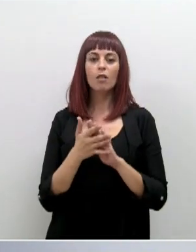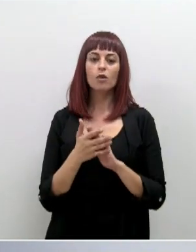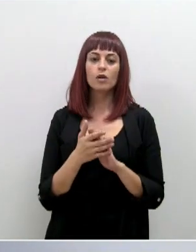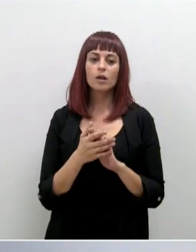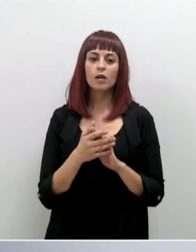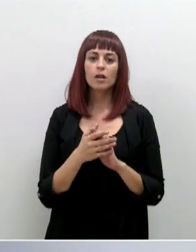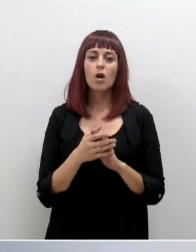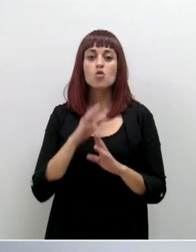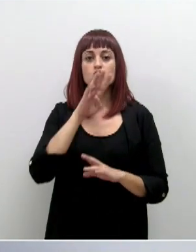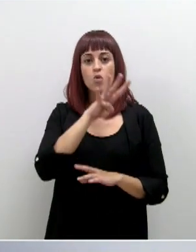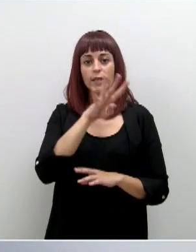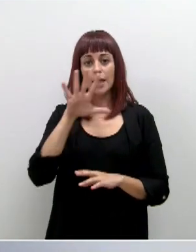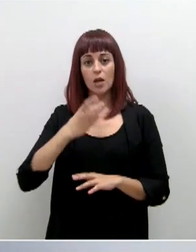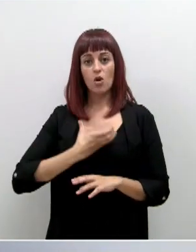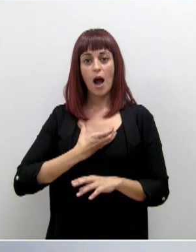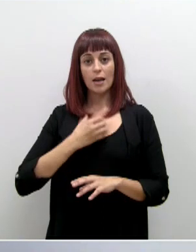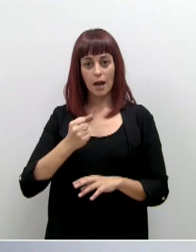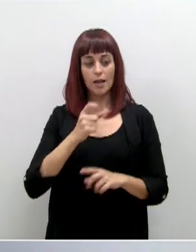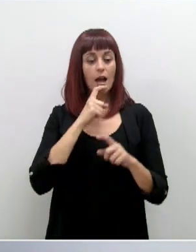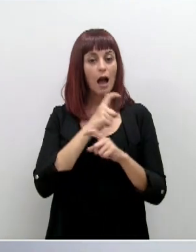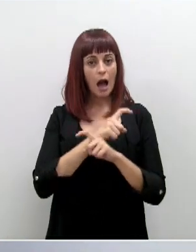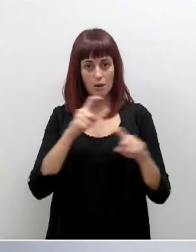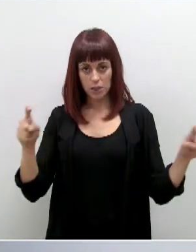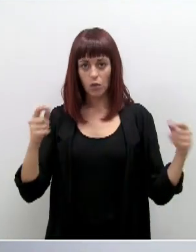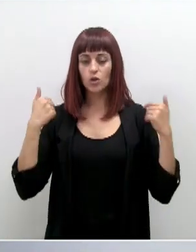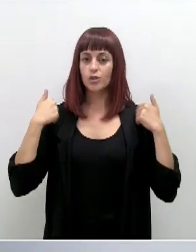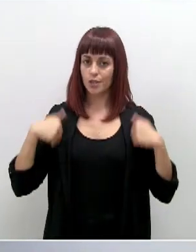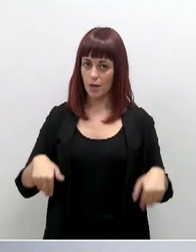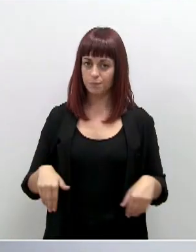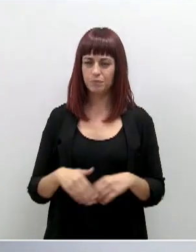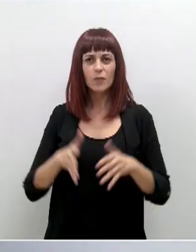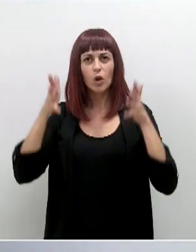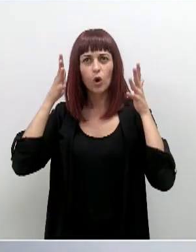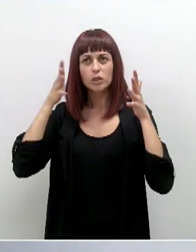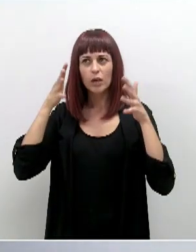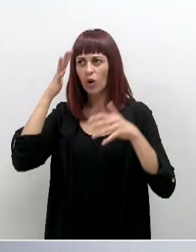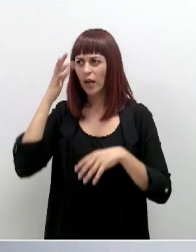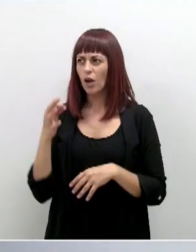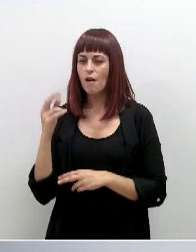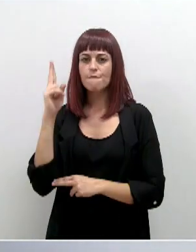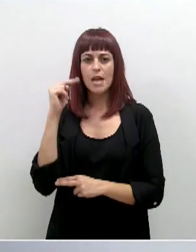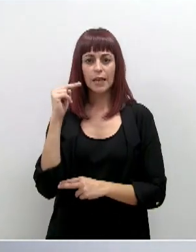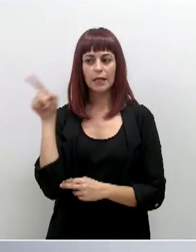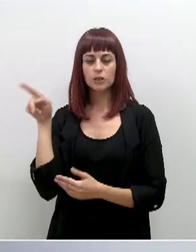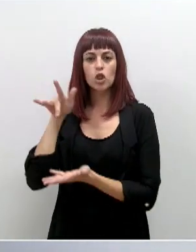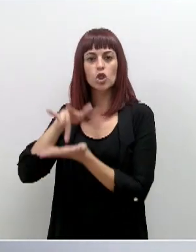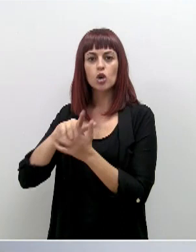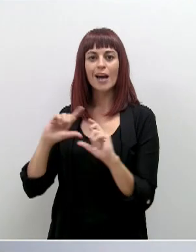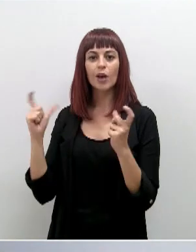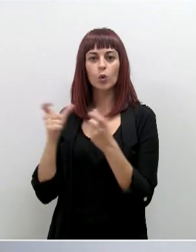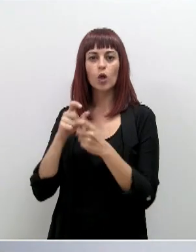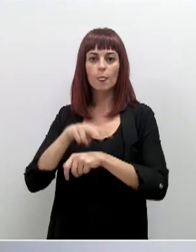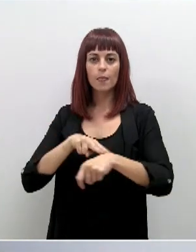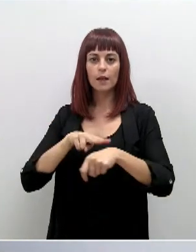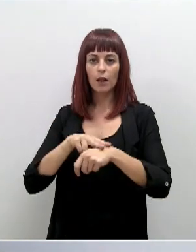comunicado a los 45 alcaldes de la región. El consejero creo que es el viernes cuando tiene una reunión con la delegación del